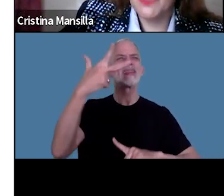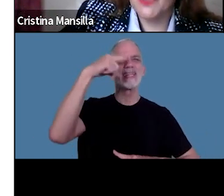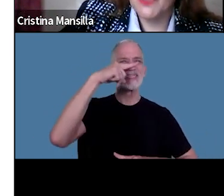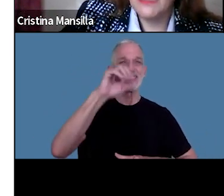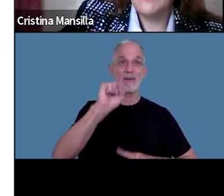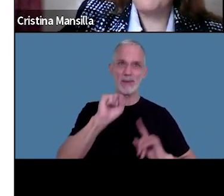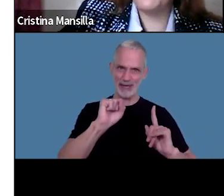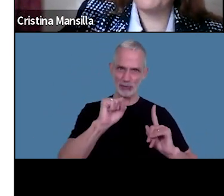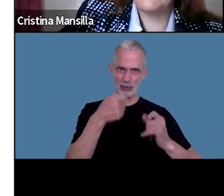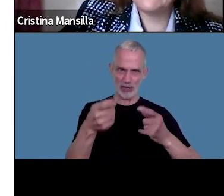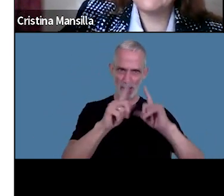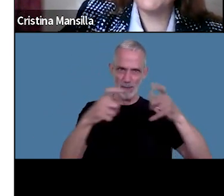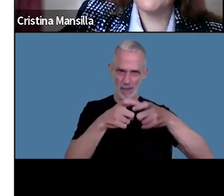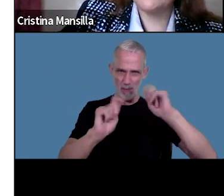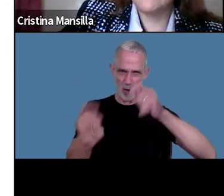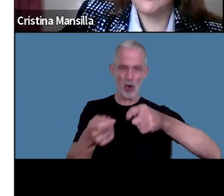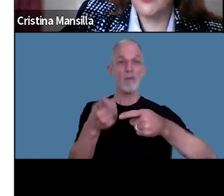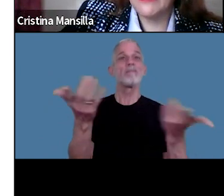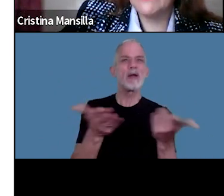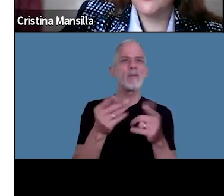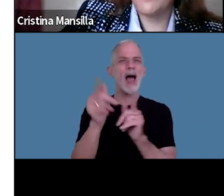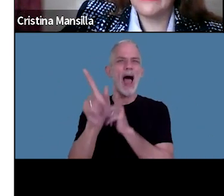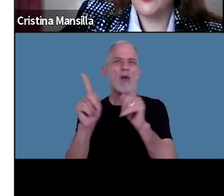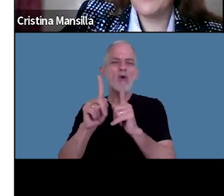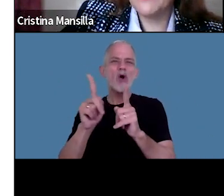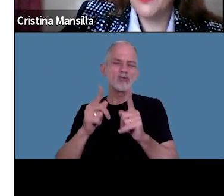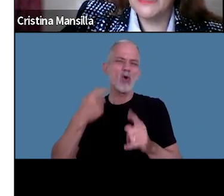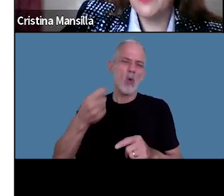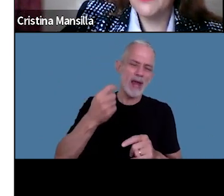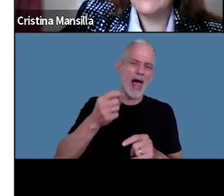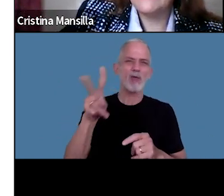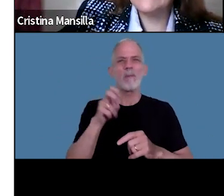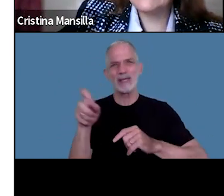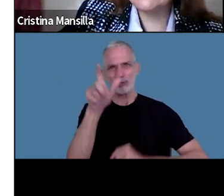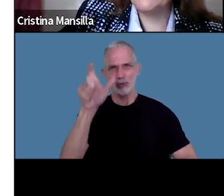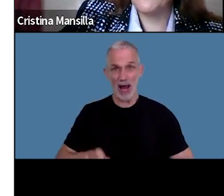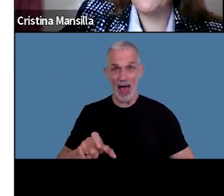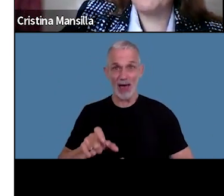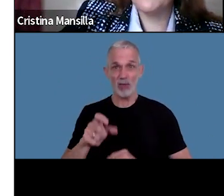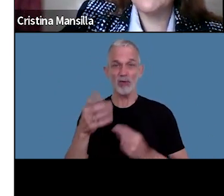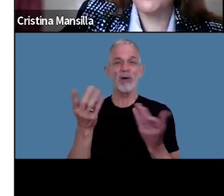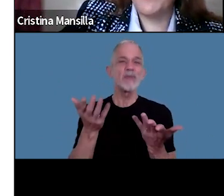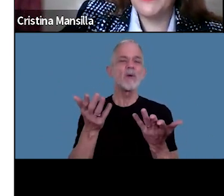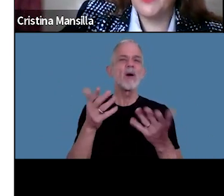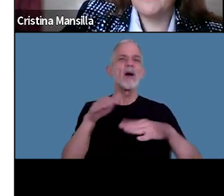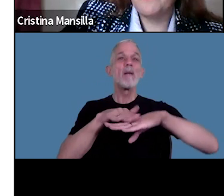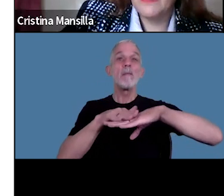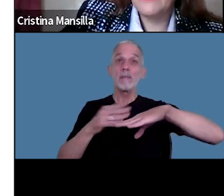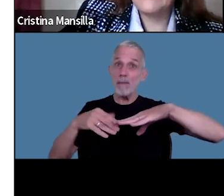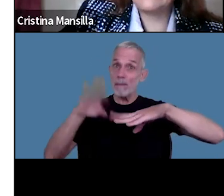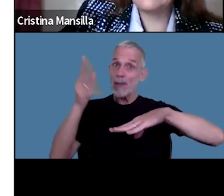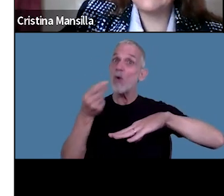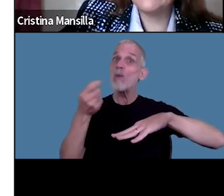.000 pesos pero para aquellos titulares jubilados pensionados que reciban un importe superior